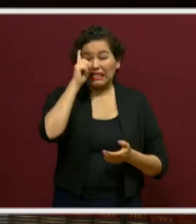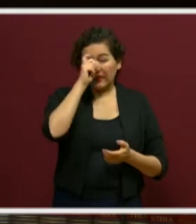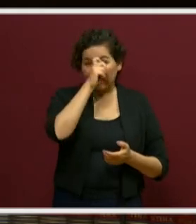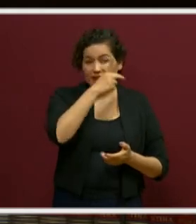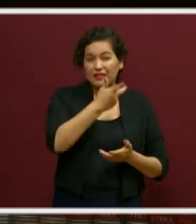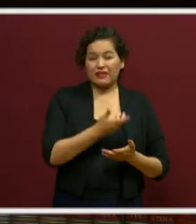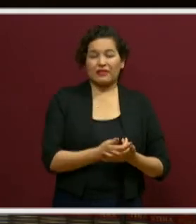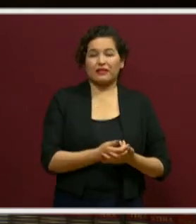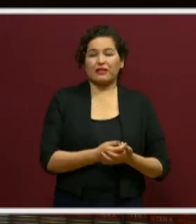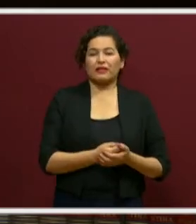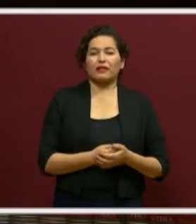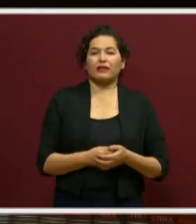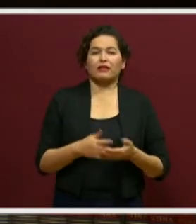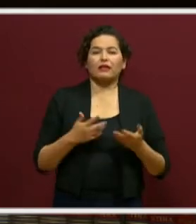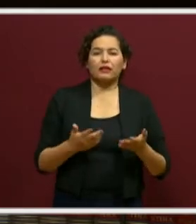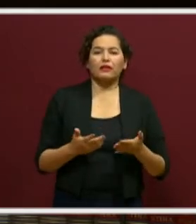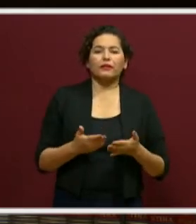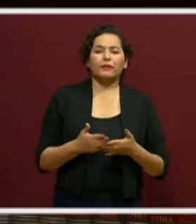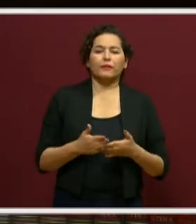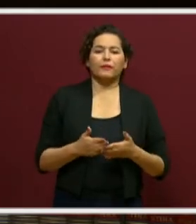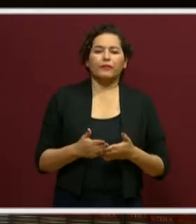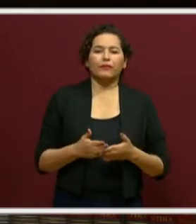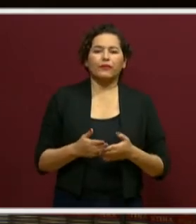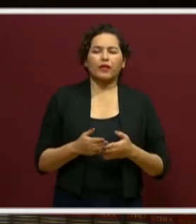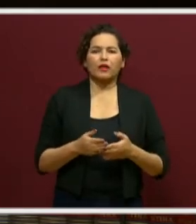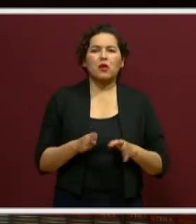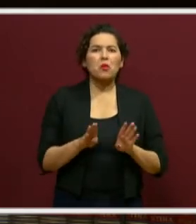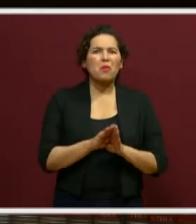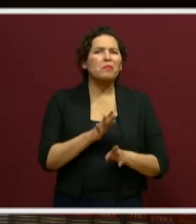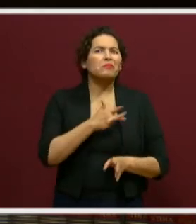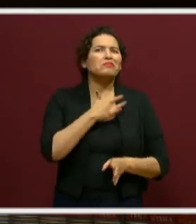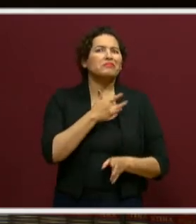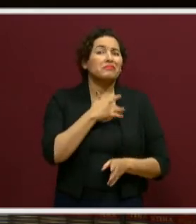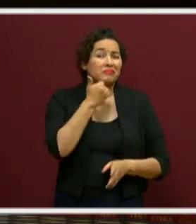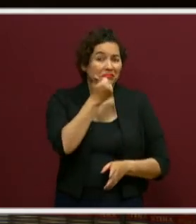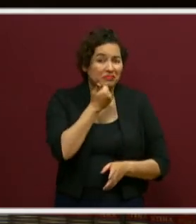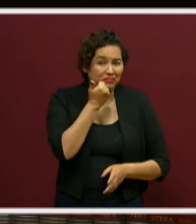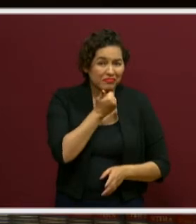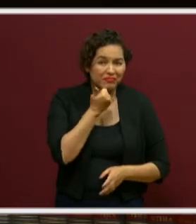ciclo escolar. Entonces, ¿cómo se sienten los alumnos?